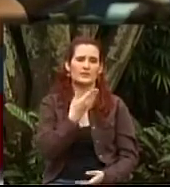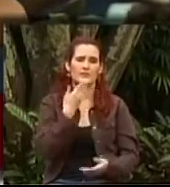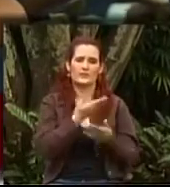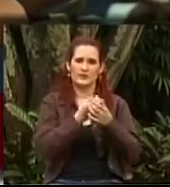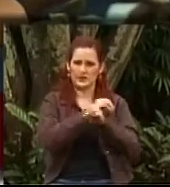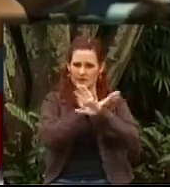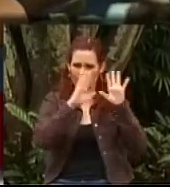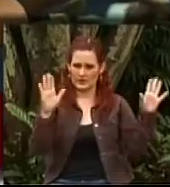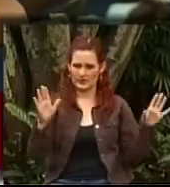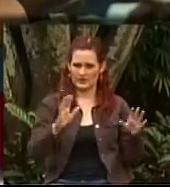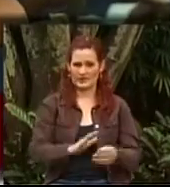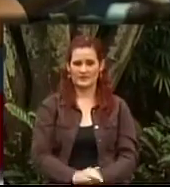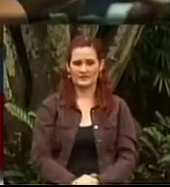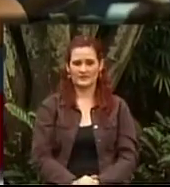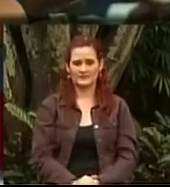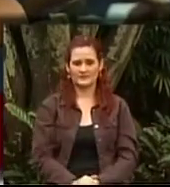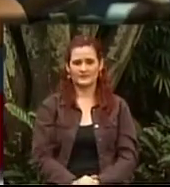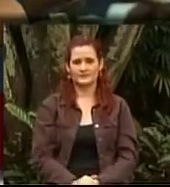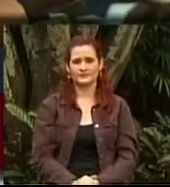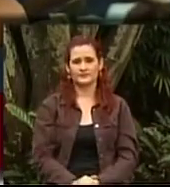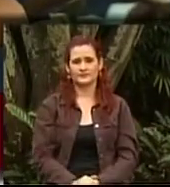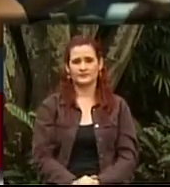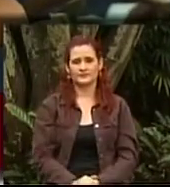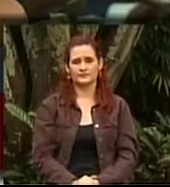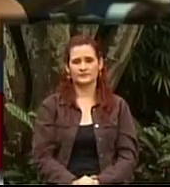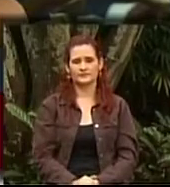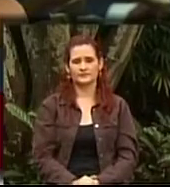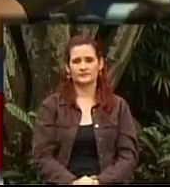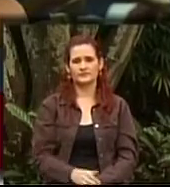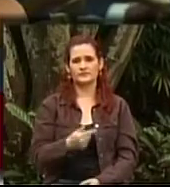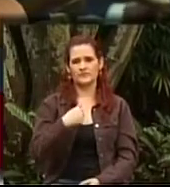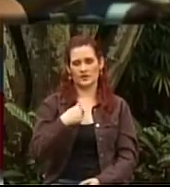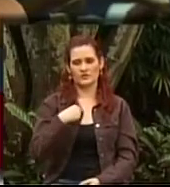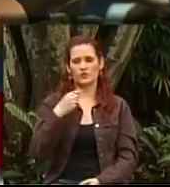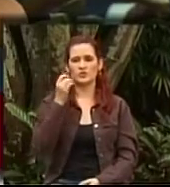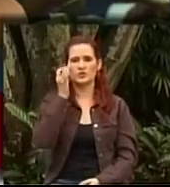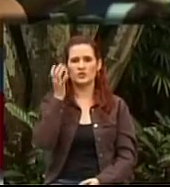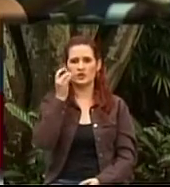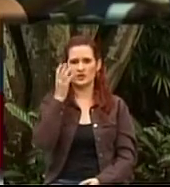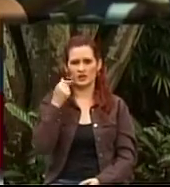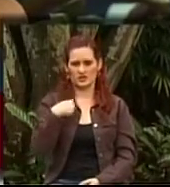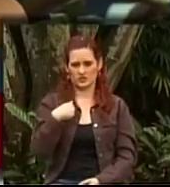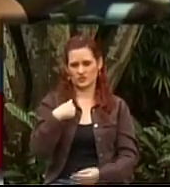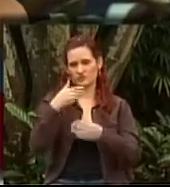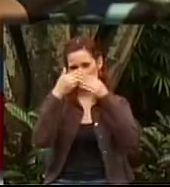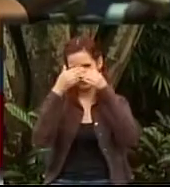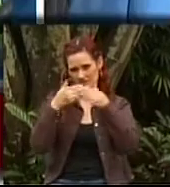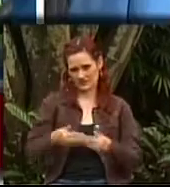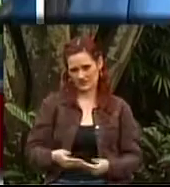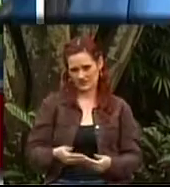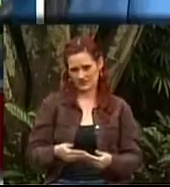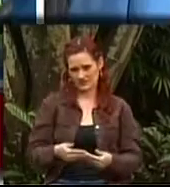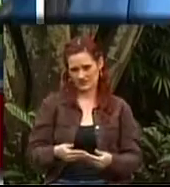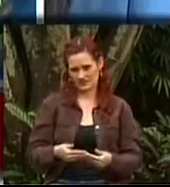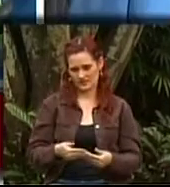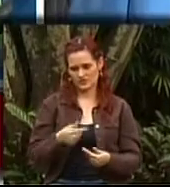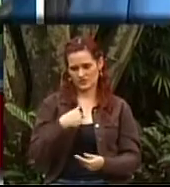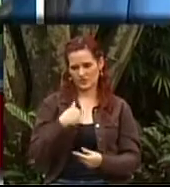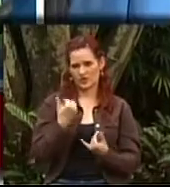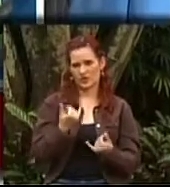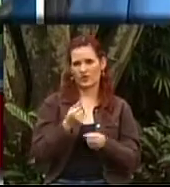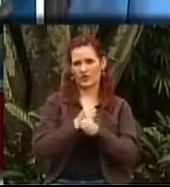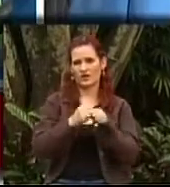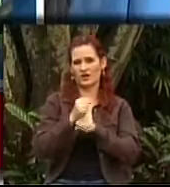usted? Bien, usted. Lo escuchamos. Lo que pasa es que yo soy de Río Negro, pero tengo una discapacidad. Tengo 34